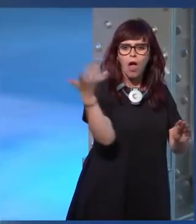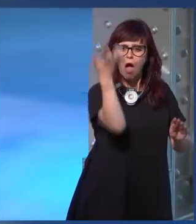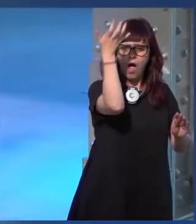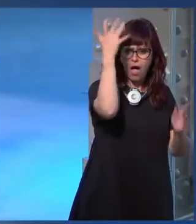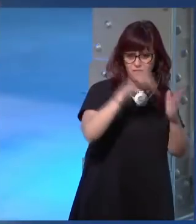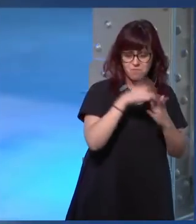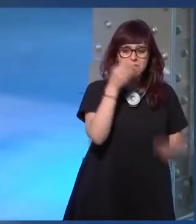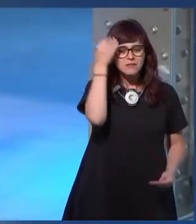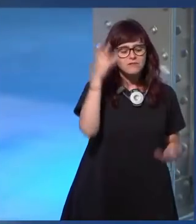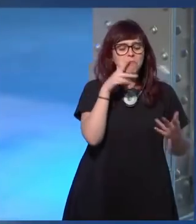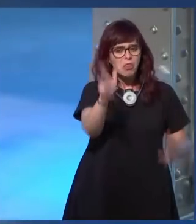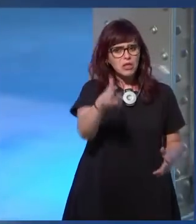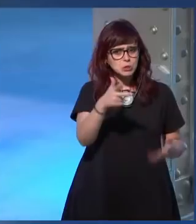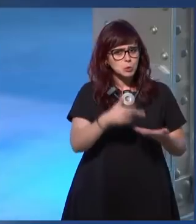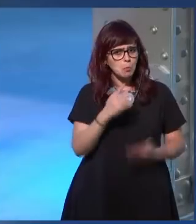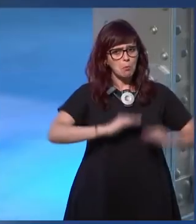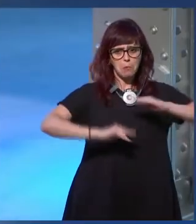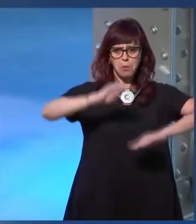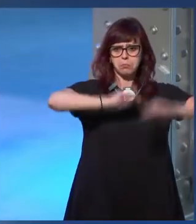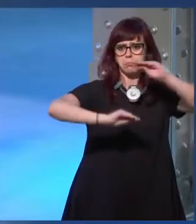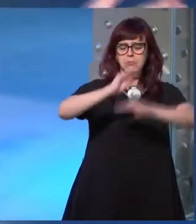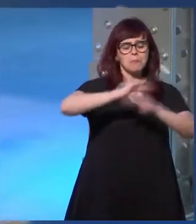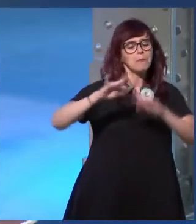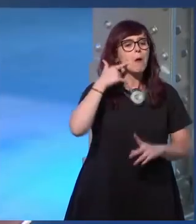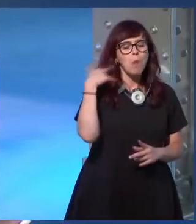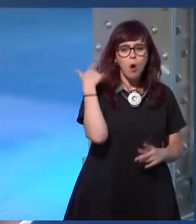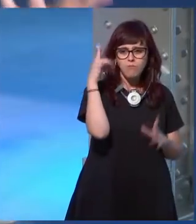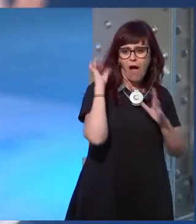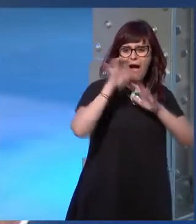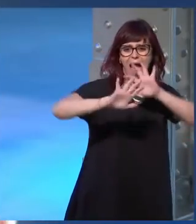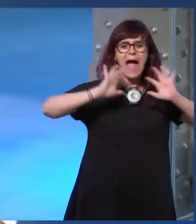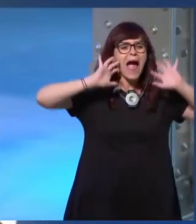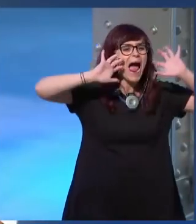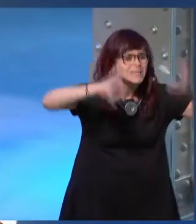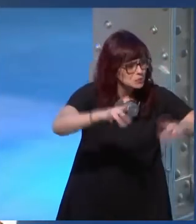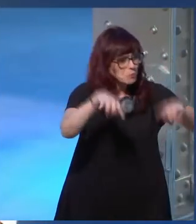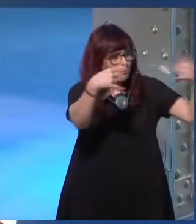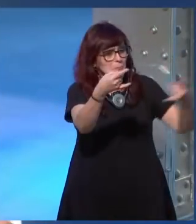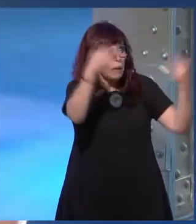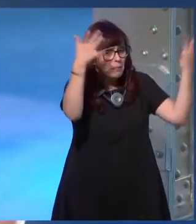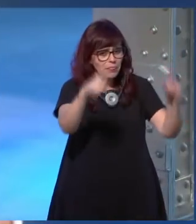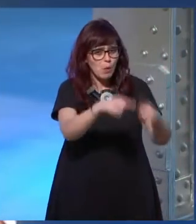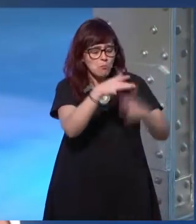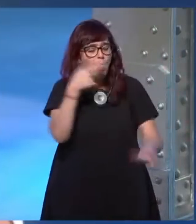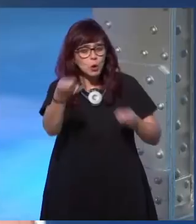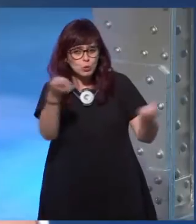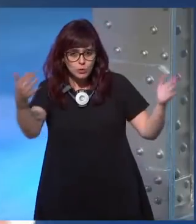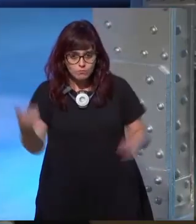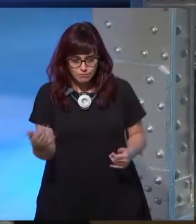se creían cada vez con más derechos se convertían en personas cada vez más agresivas porque veían que nadie les paraba los pies